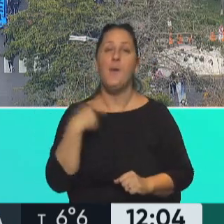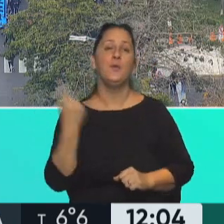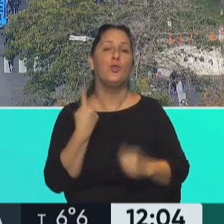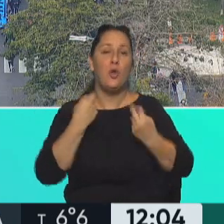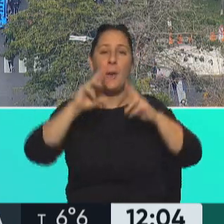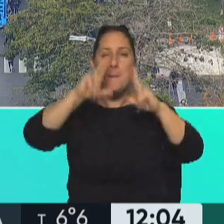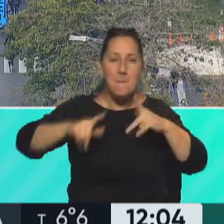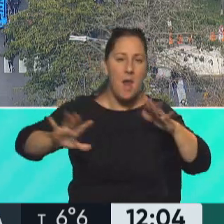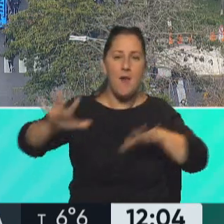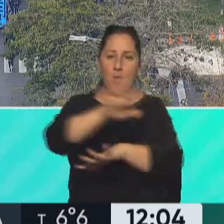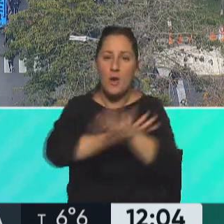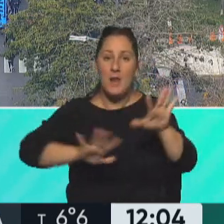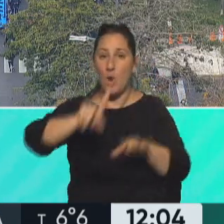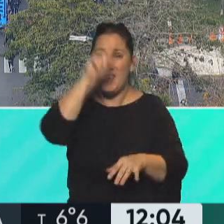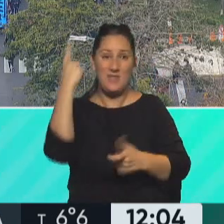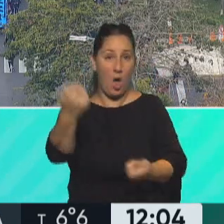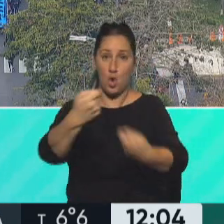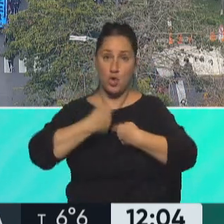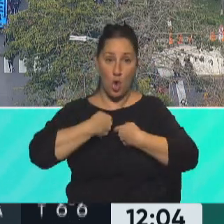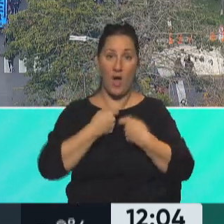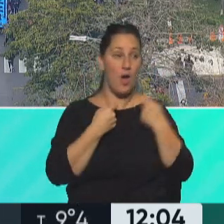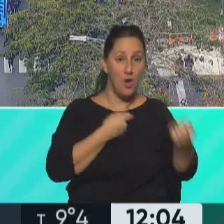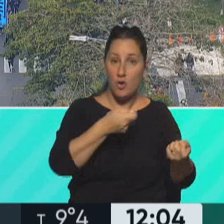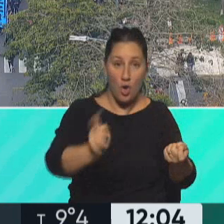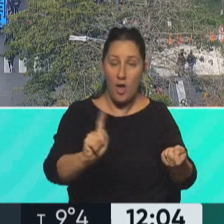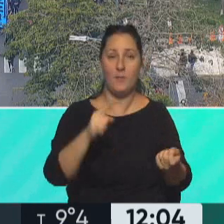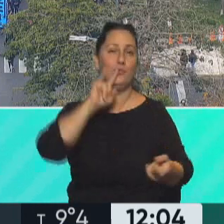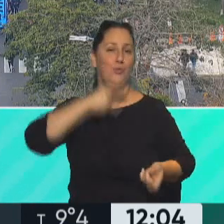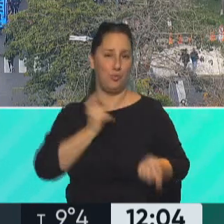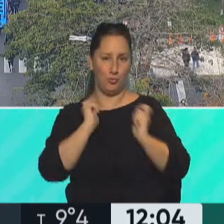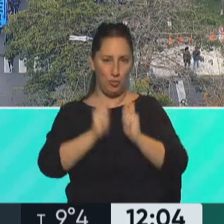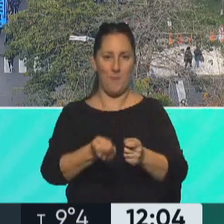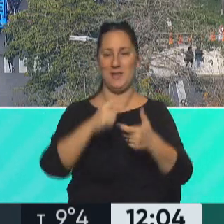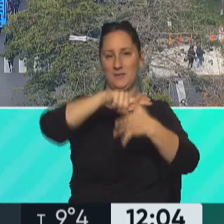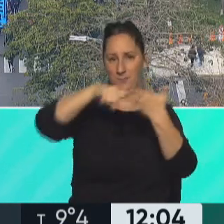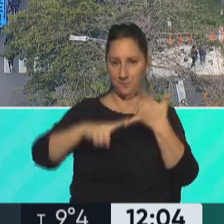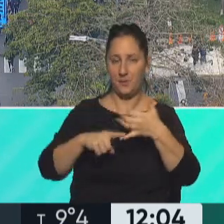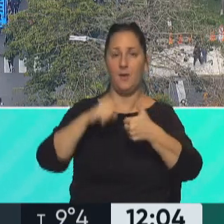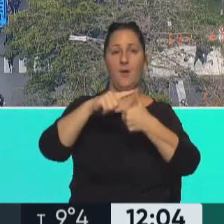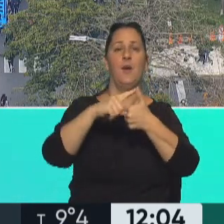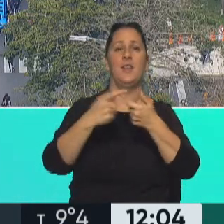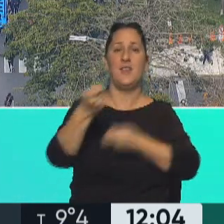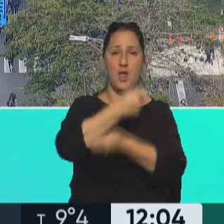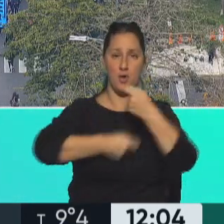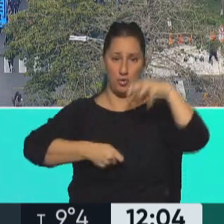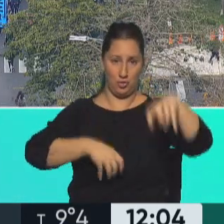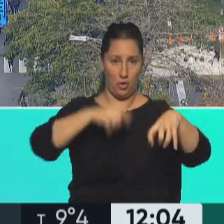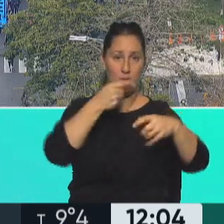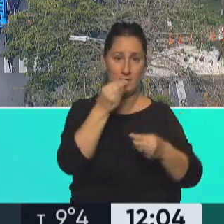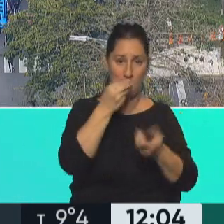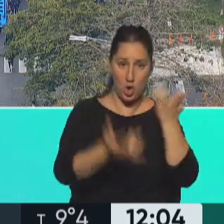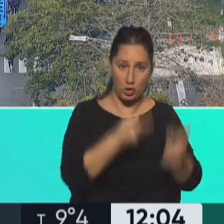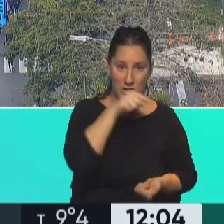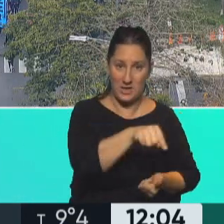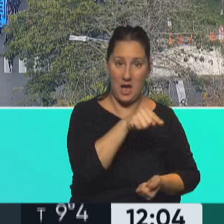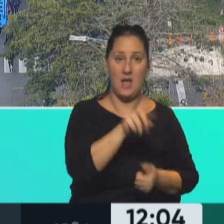organizar todo lo que el Estado no provee a los comedores populares. Te número 5 o 6 cosas. El local donde se hace la comida, que